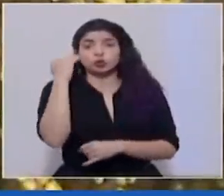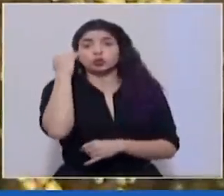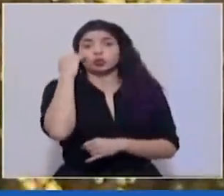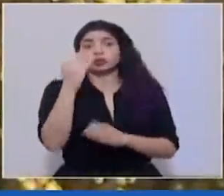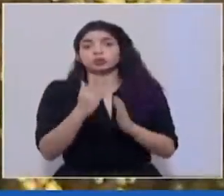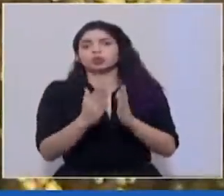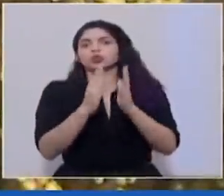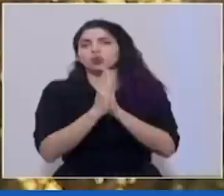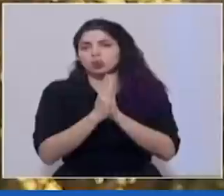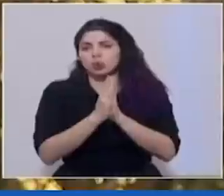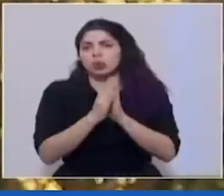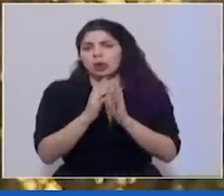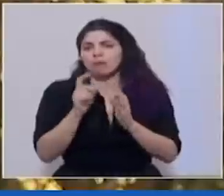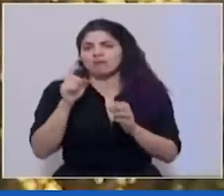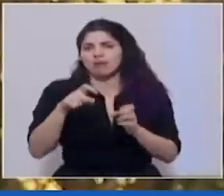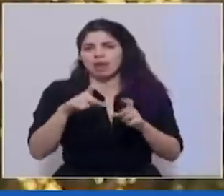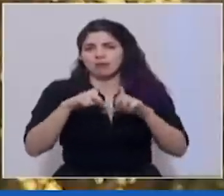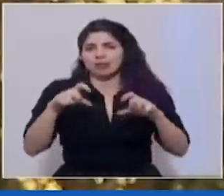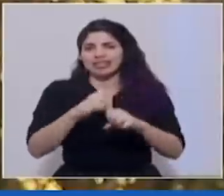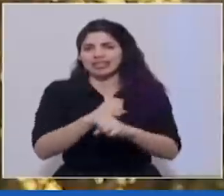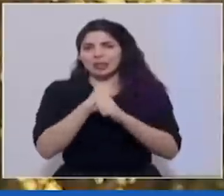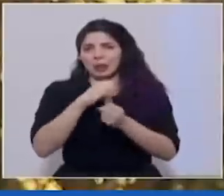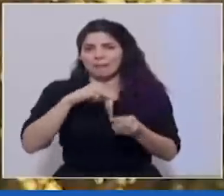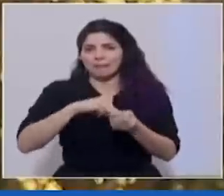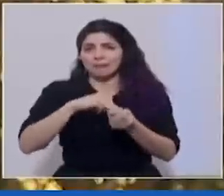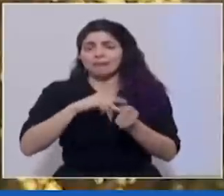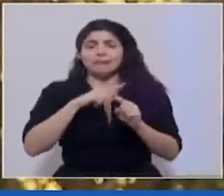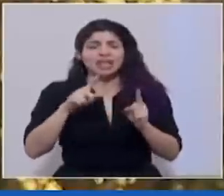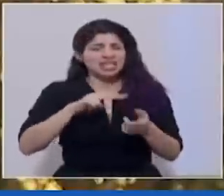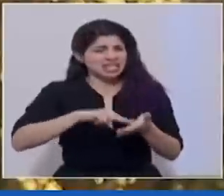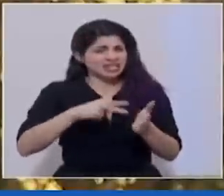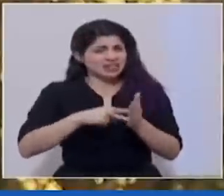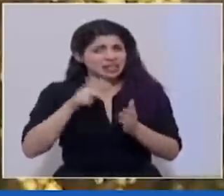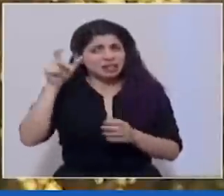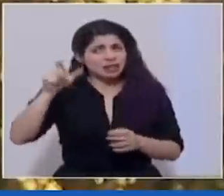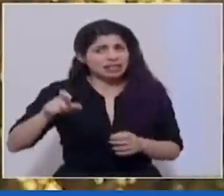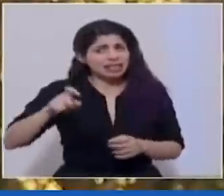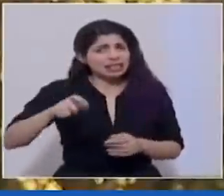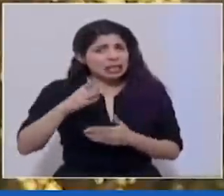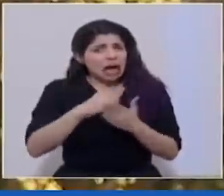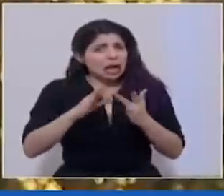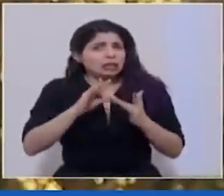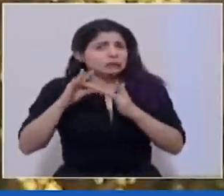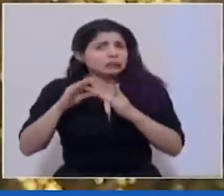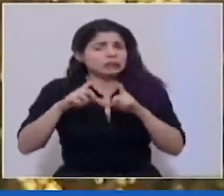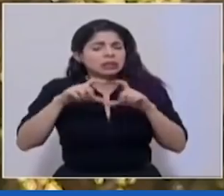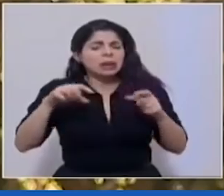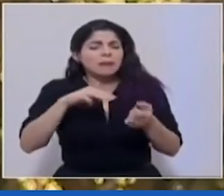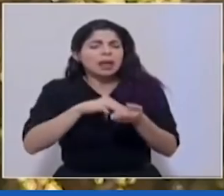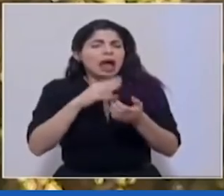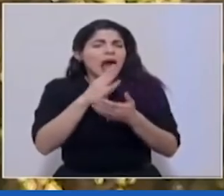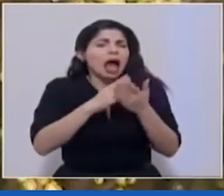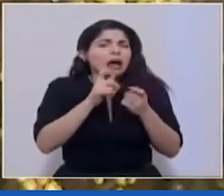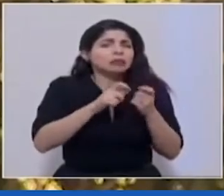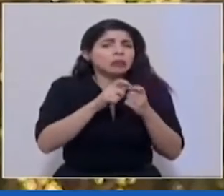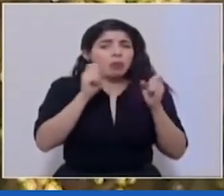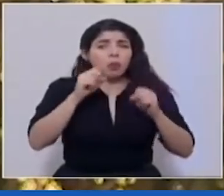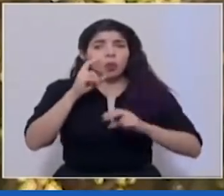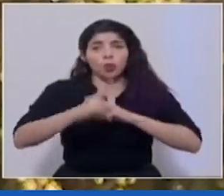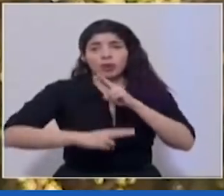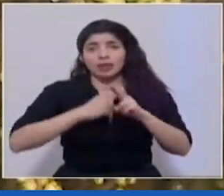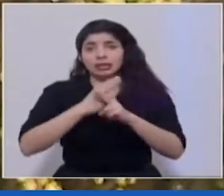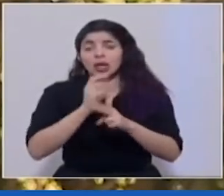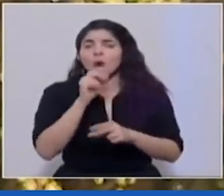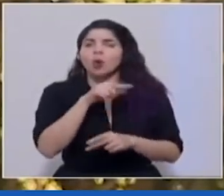solicitud o el requerimiento de tener un seguro médico ¿se necesita algo particular? ¿qué detalles tiene que tener el seguro médico? ¿puede ser universal? o si